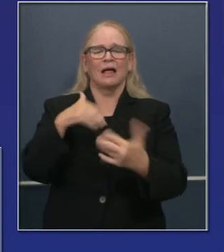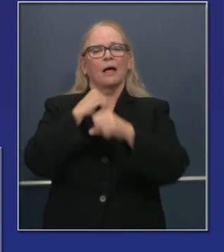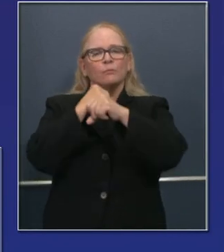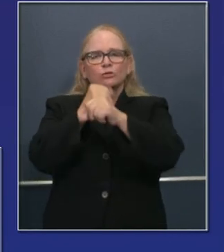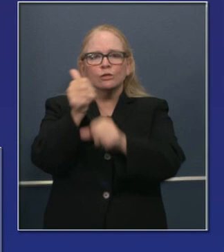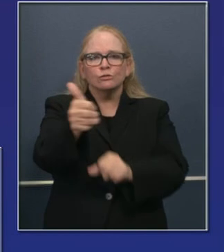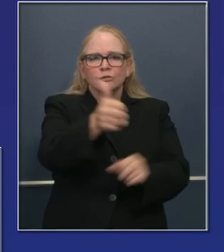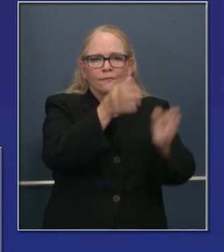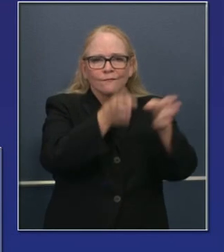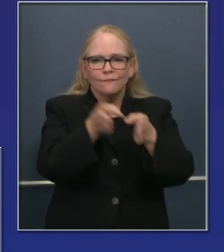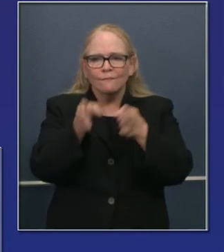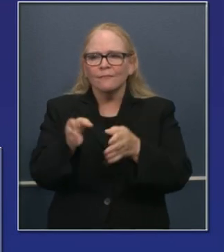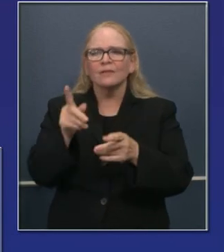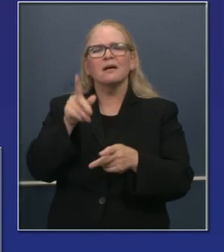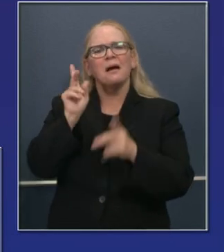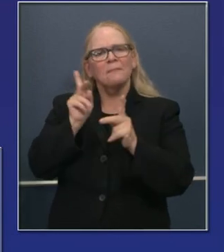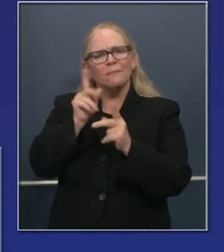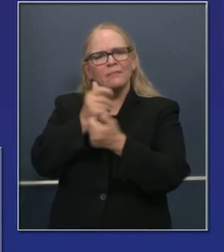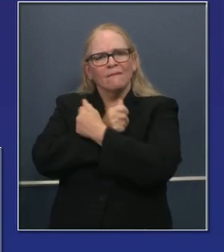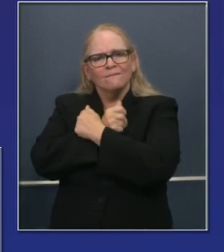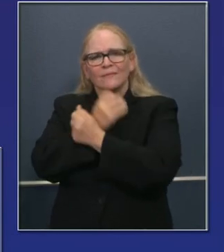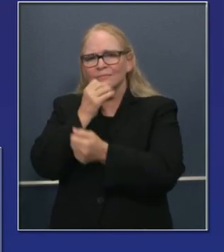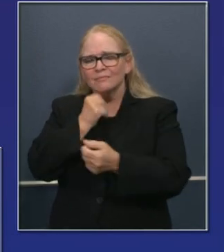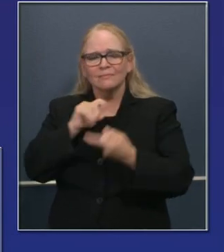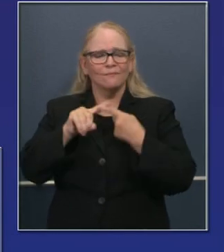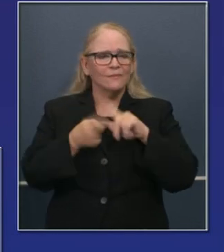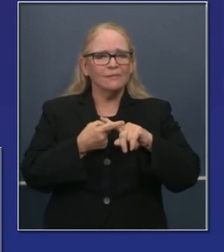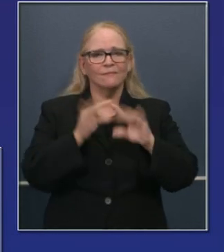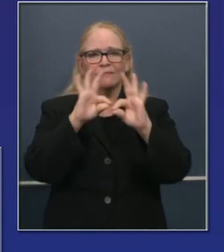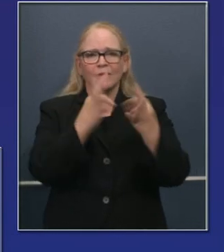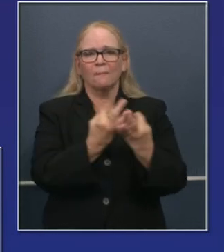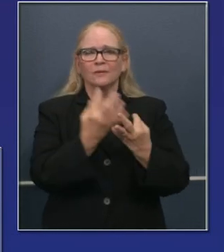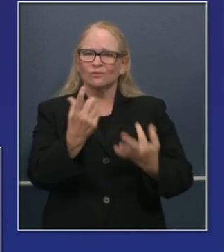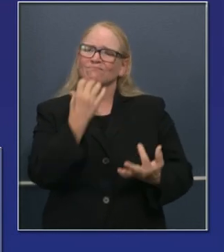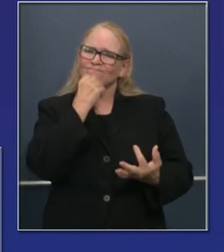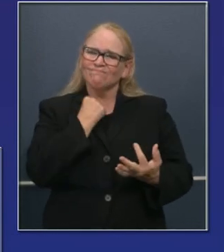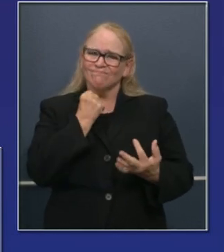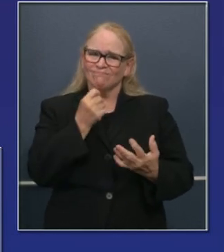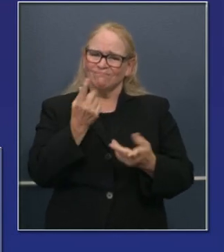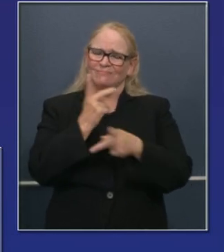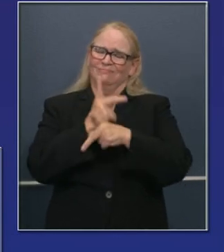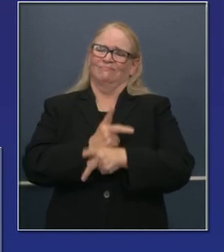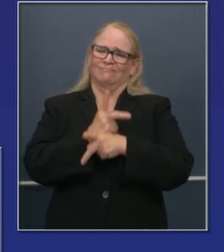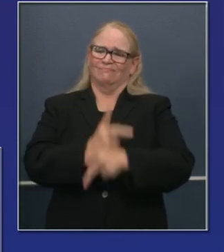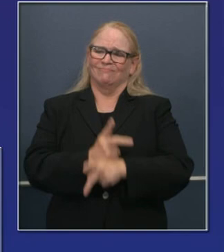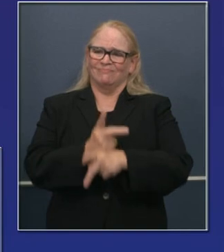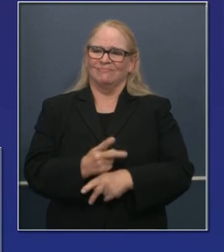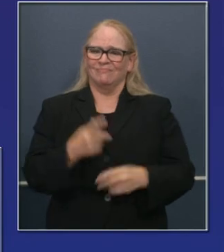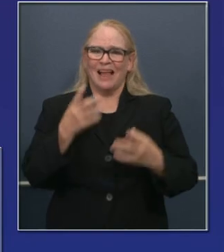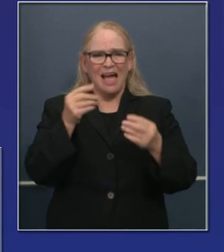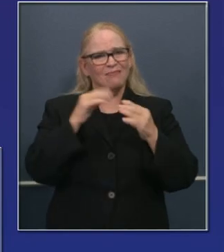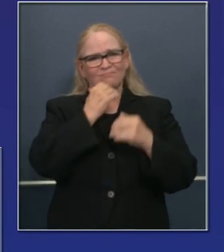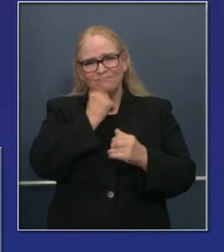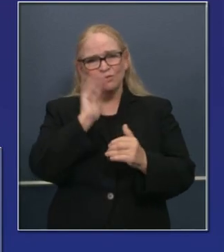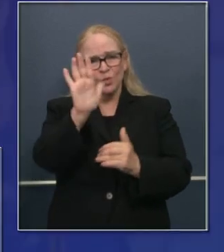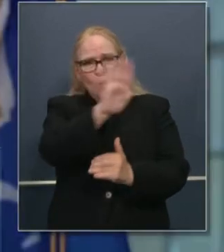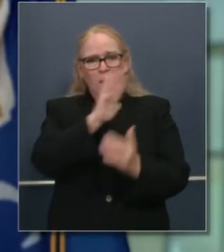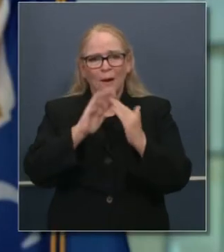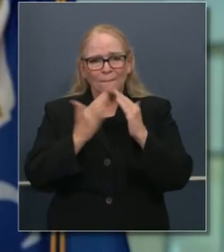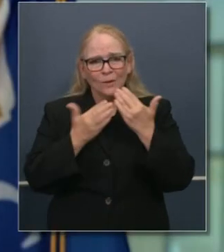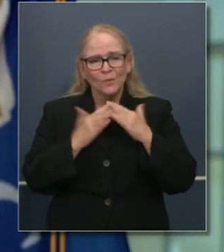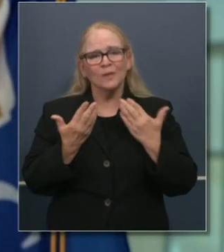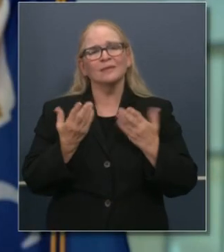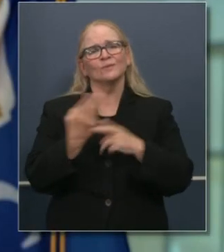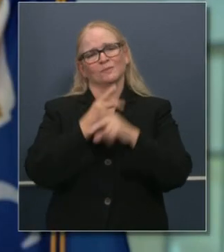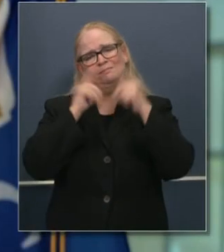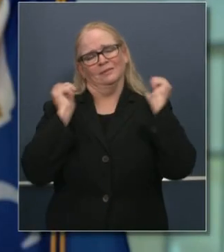minimizar su riesgo. No solo para protegerse a ustedes y sus seres queridos, sus casas y la comunidad también. Claro,